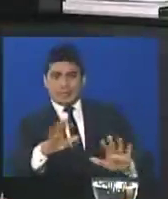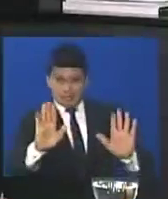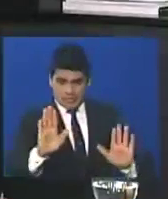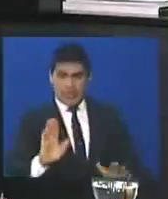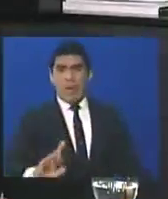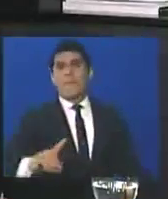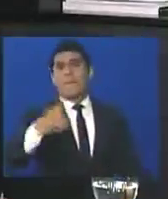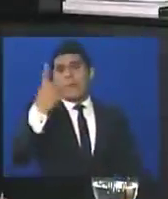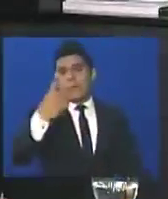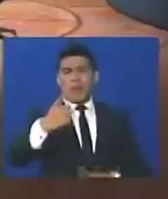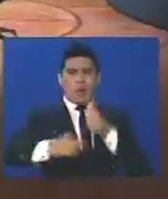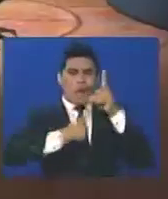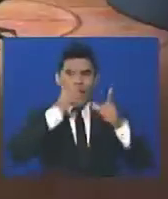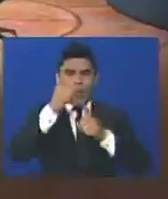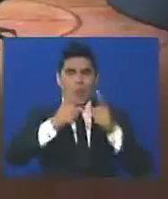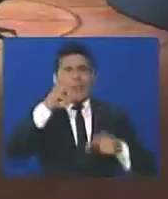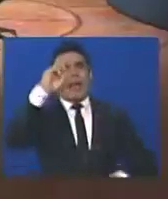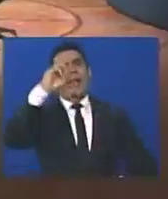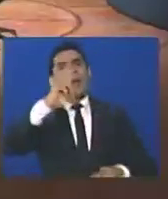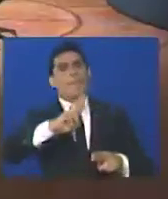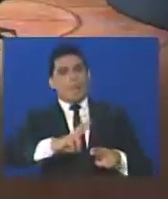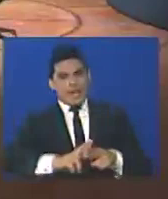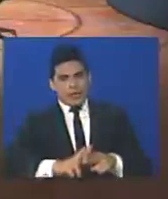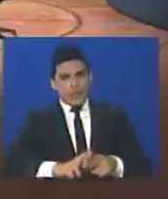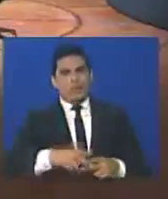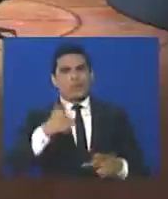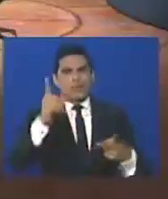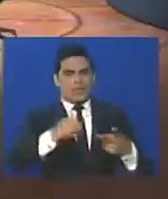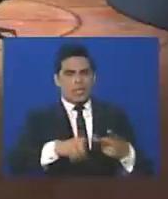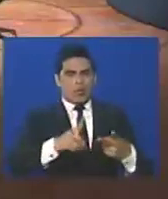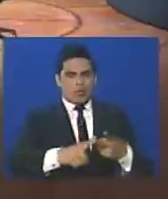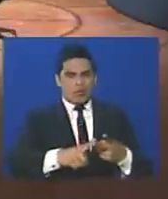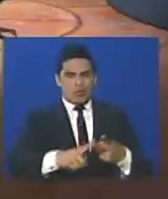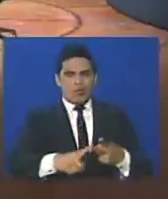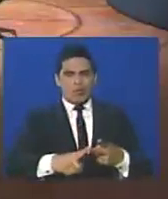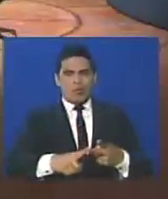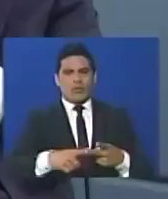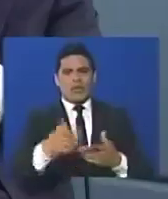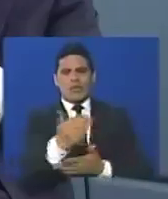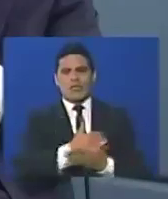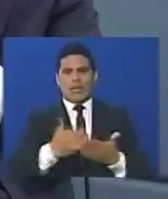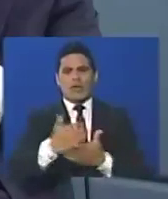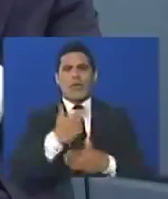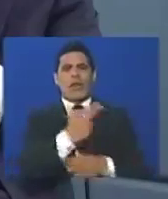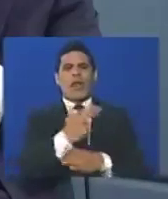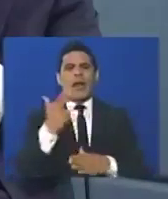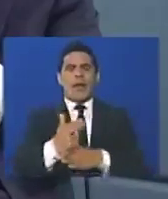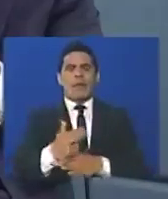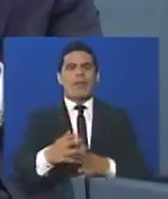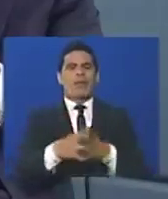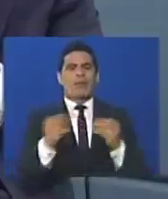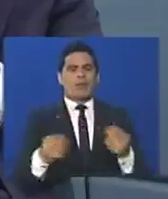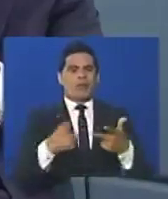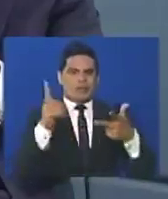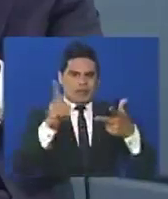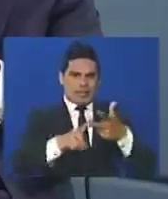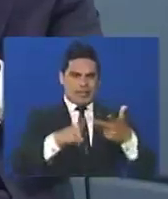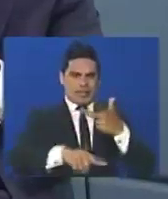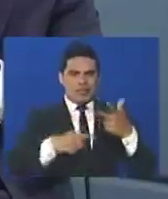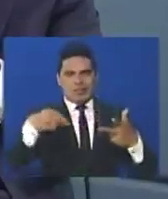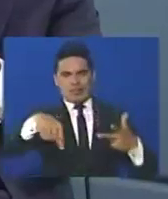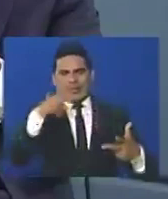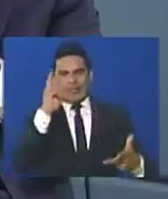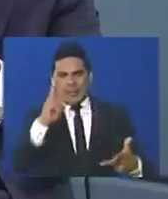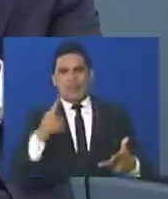diciéndote primero que hay un lenguaje de respeto, ya me lo dijiste, hablaste del desarme, segundo que haya el desarme de estos grupos irregulares, tercero